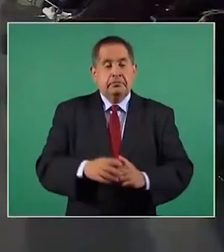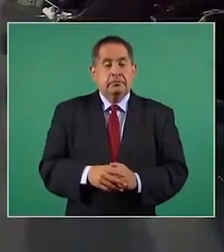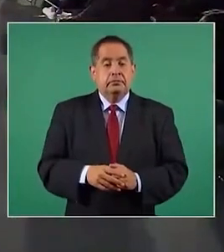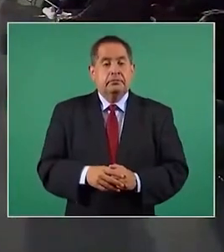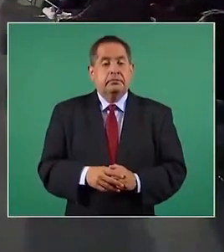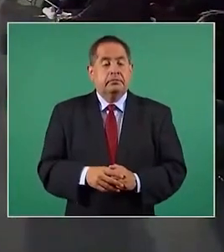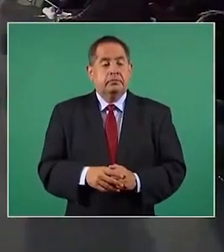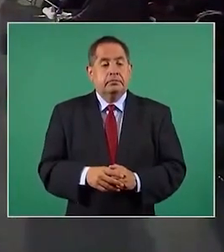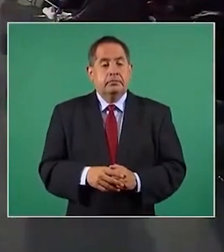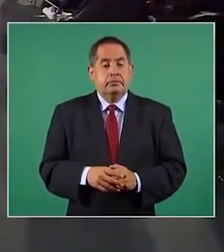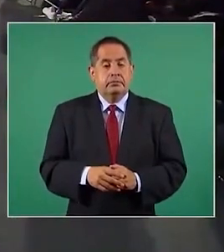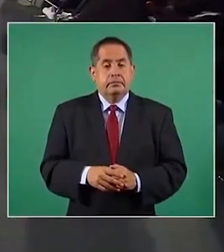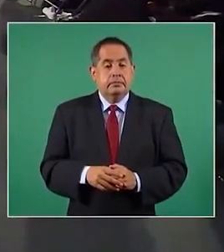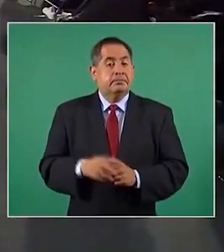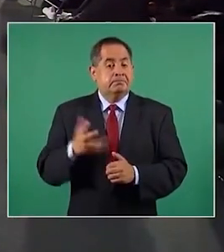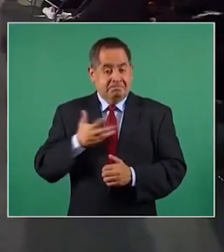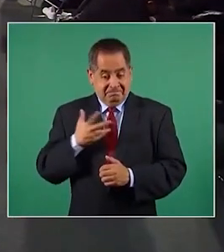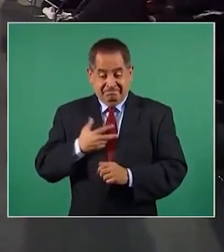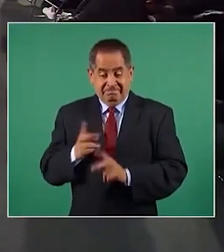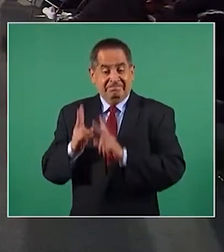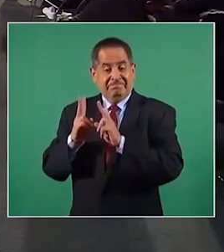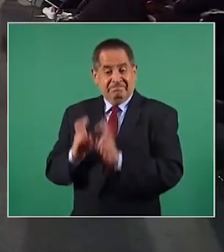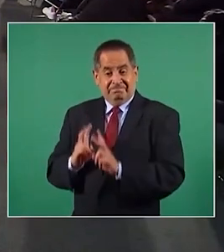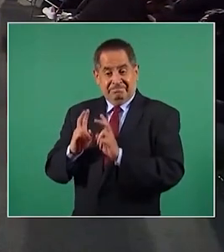Entonces, existe la grabación